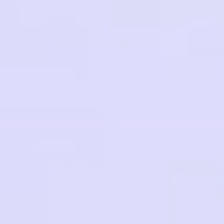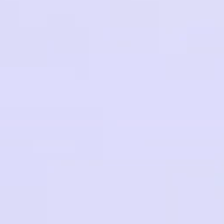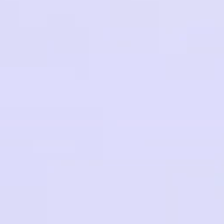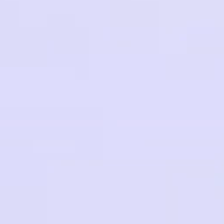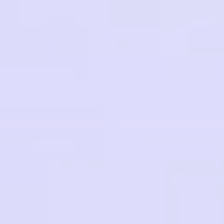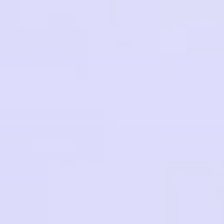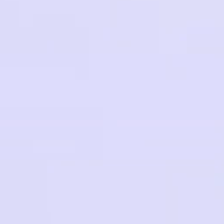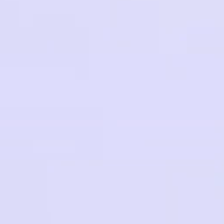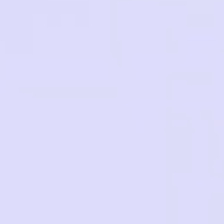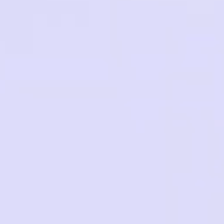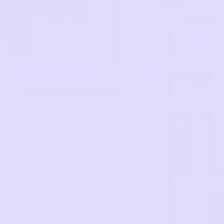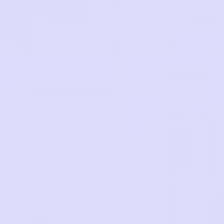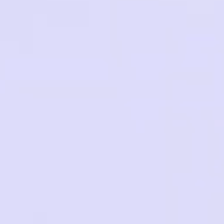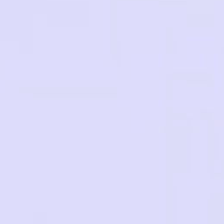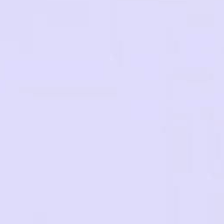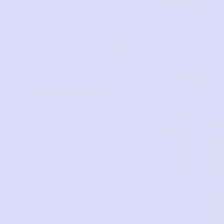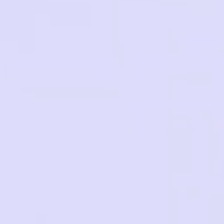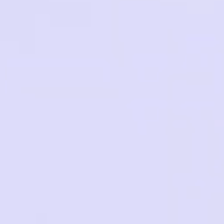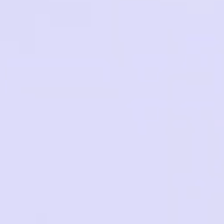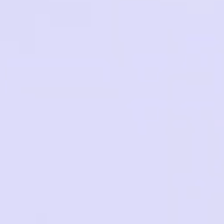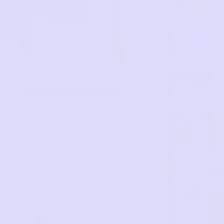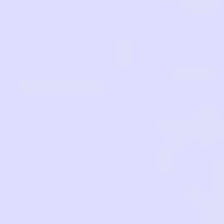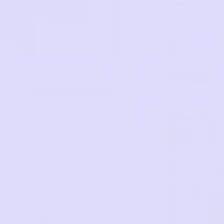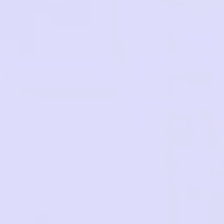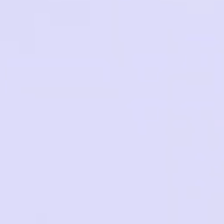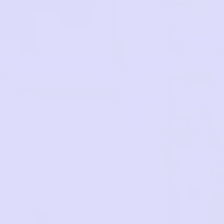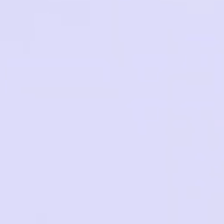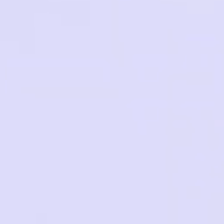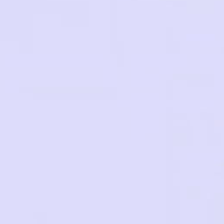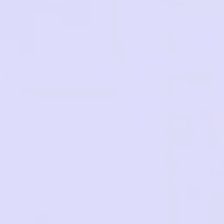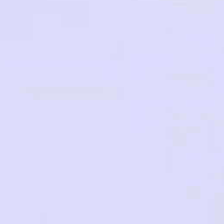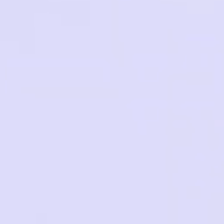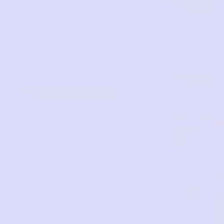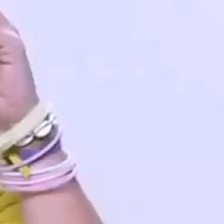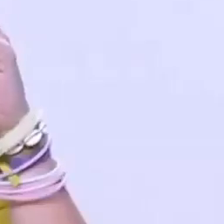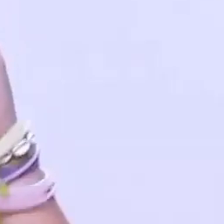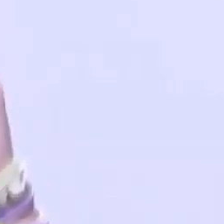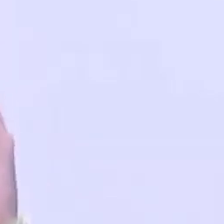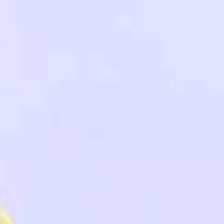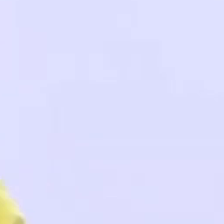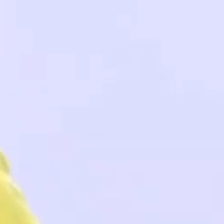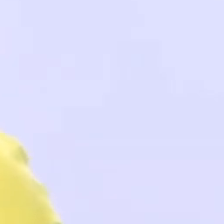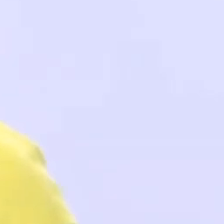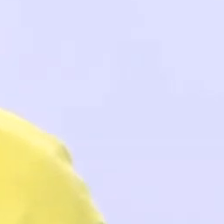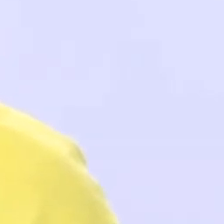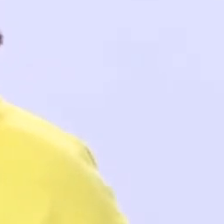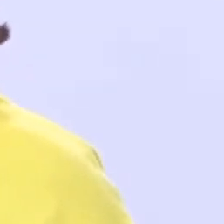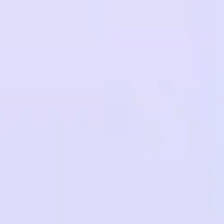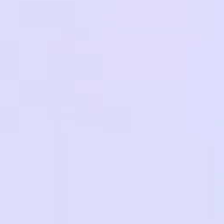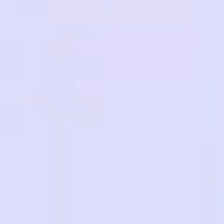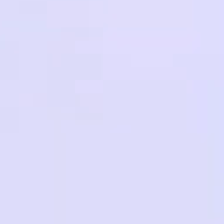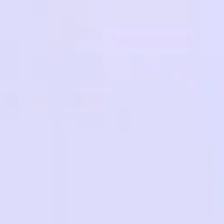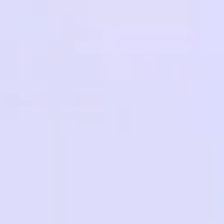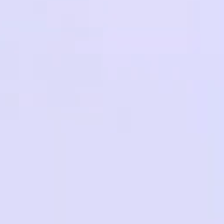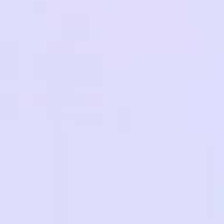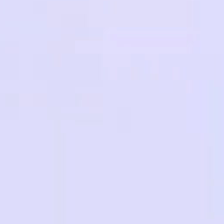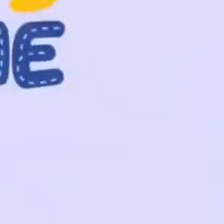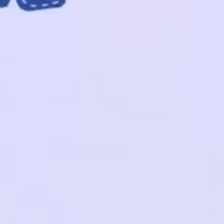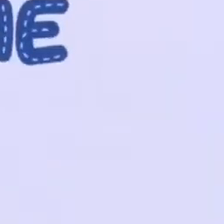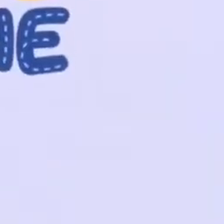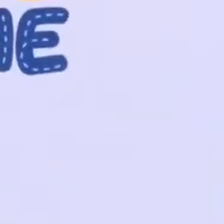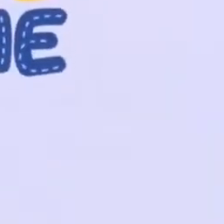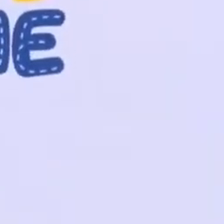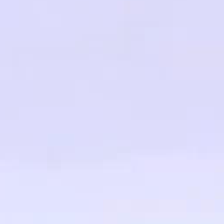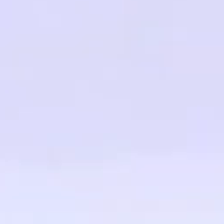Para poder concentrarnos en todo lo que estamos aprendiendo, lo primero que tenemos que hacer es activar nuestra mente y nuestro cuerpo. Así que vamos a hacer un